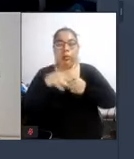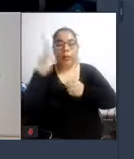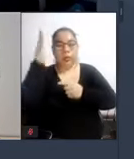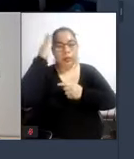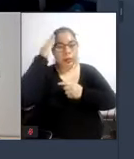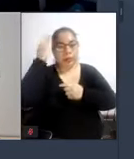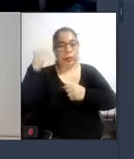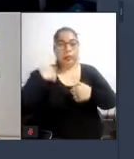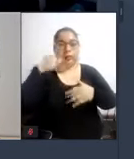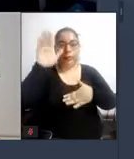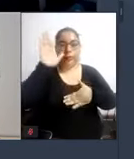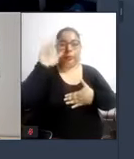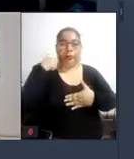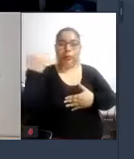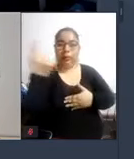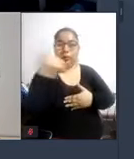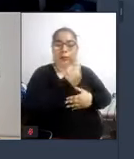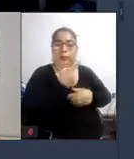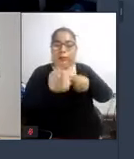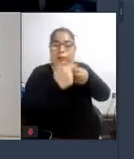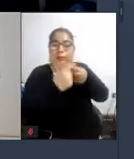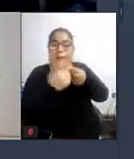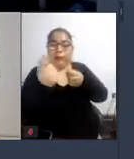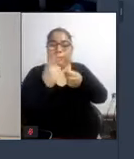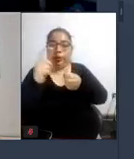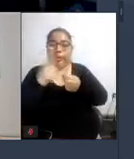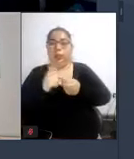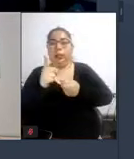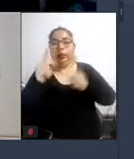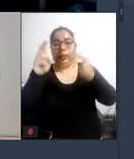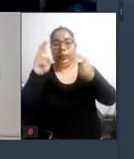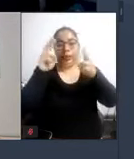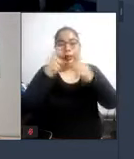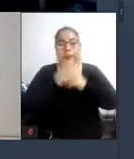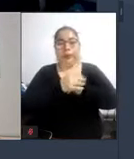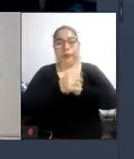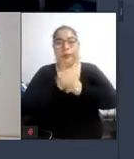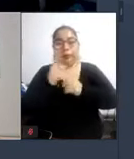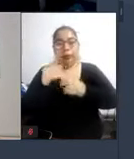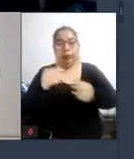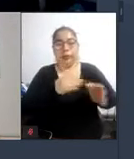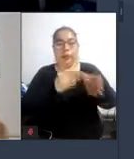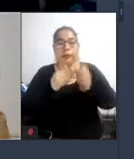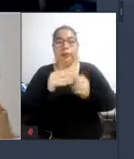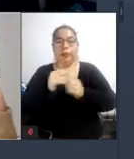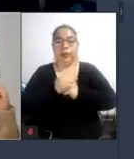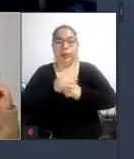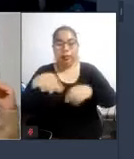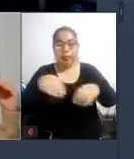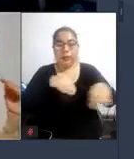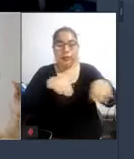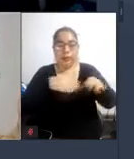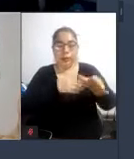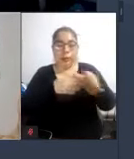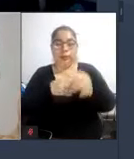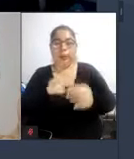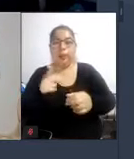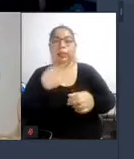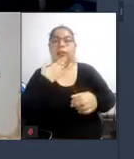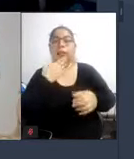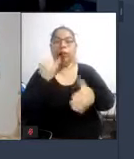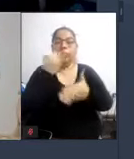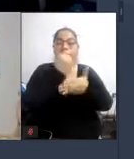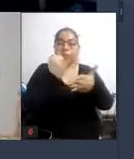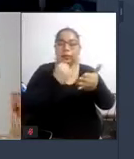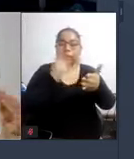compromiso de todos los involucrados en lo que es el tema del transporte accesible desde el responsable de las formulaciones de